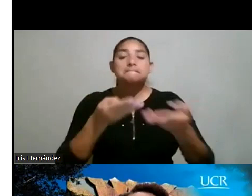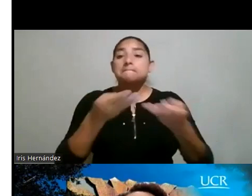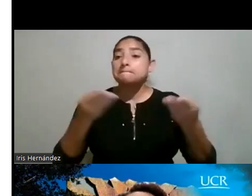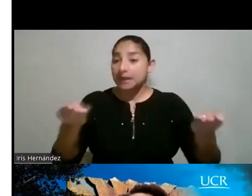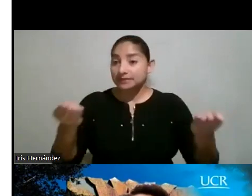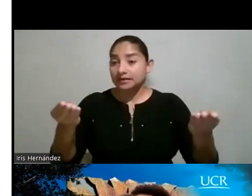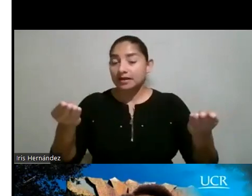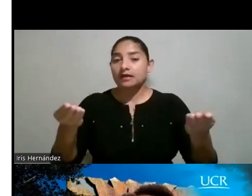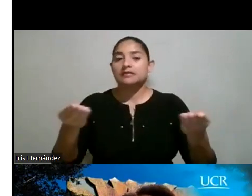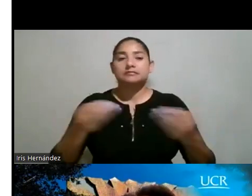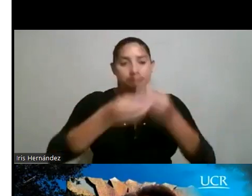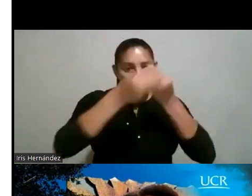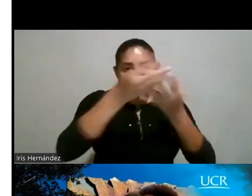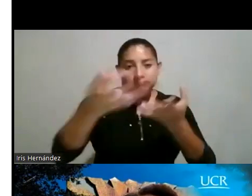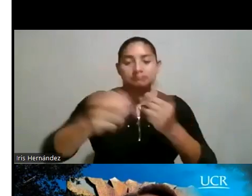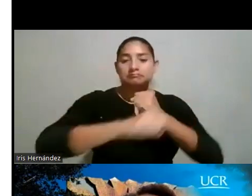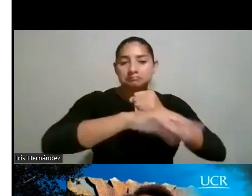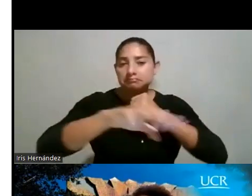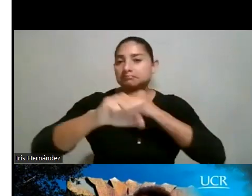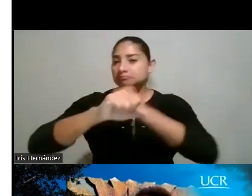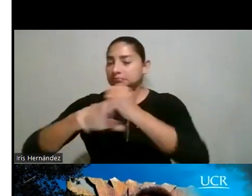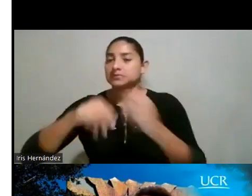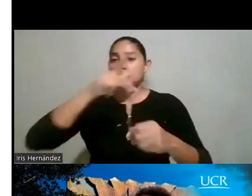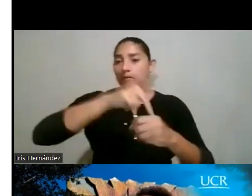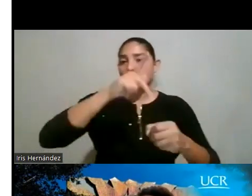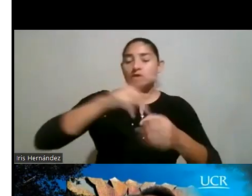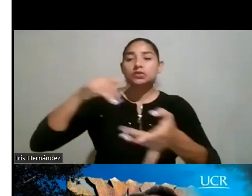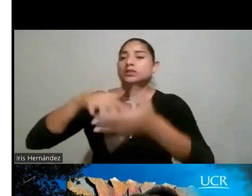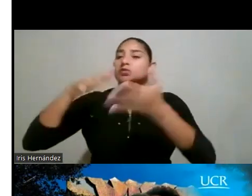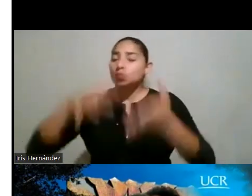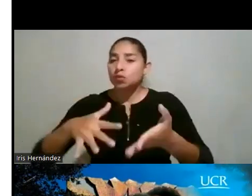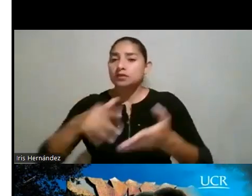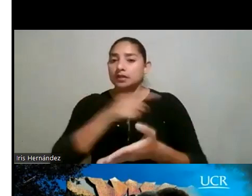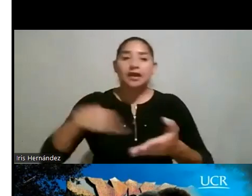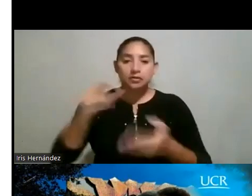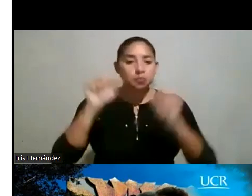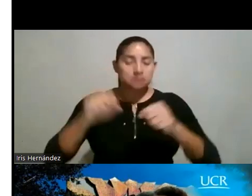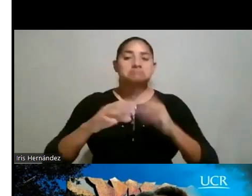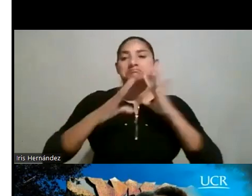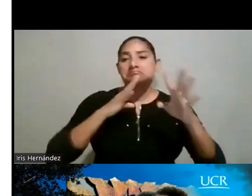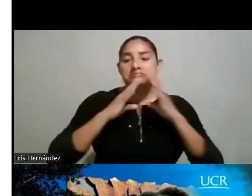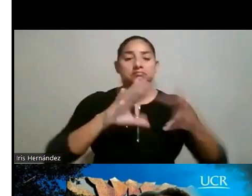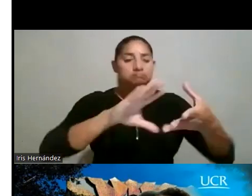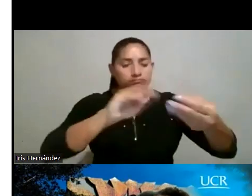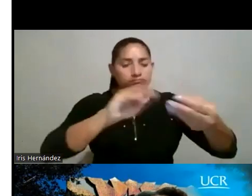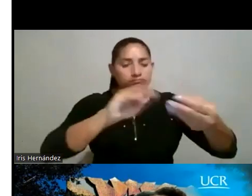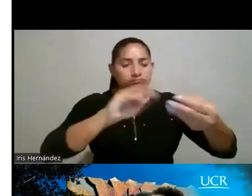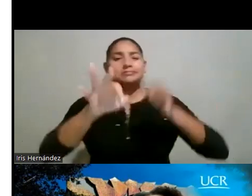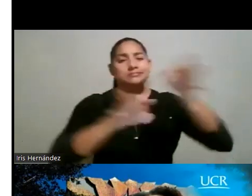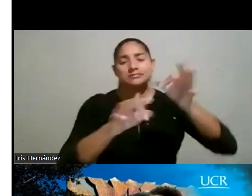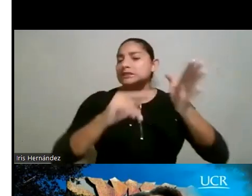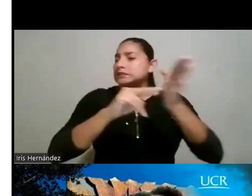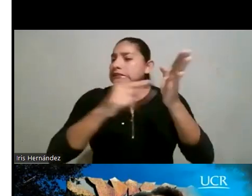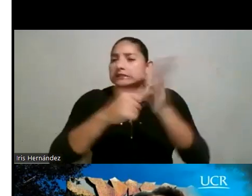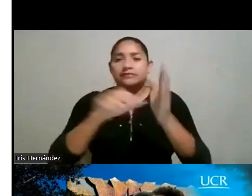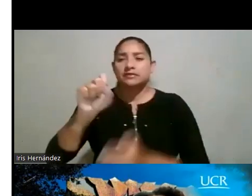la idea era que se divulgara también entre la población estudiantil en la cual, pues, se hablara del STEM y principalmente que